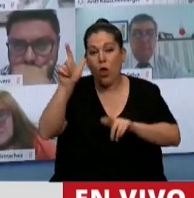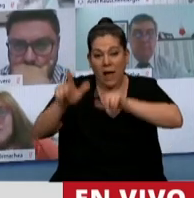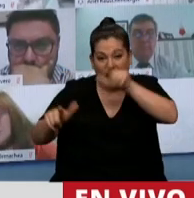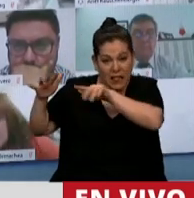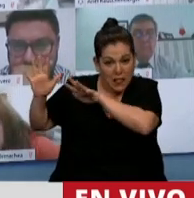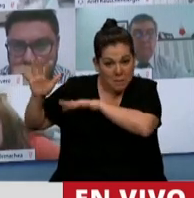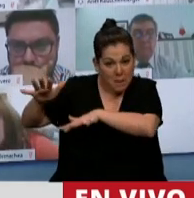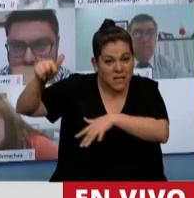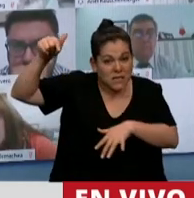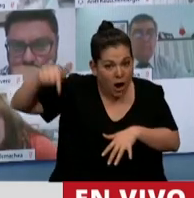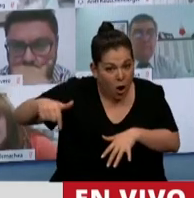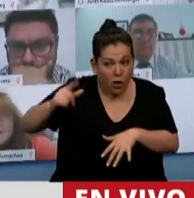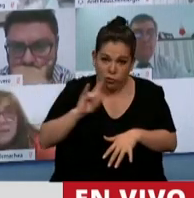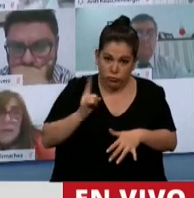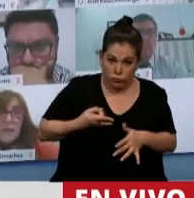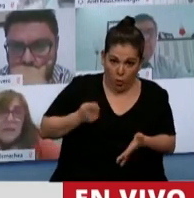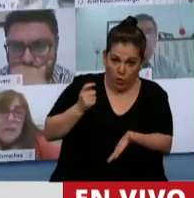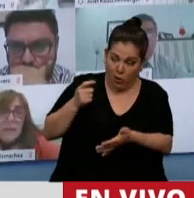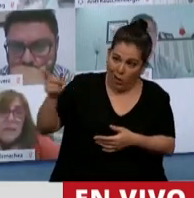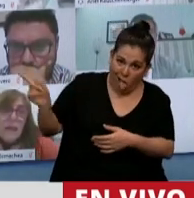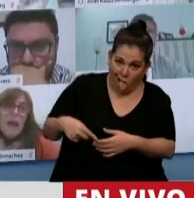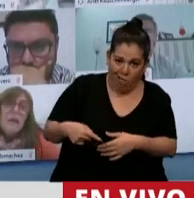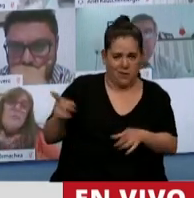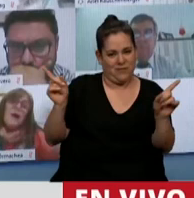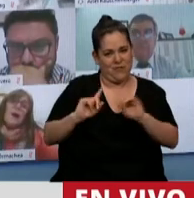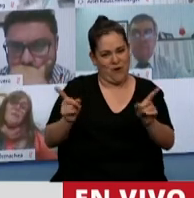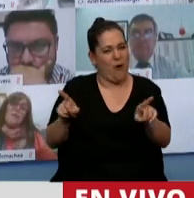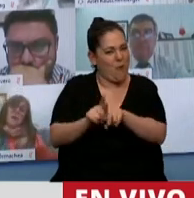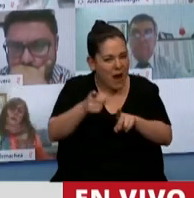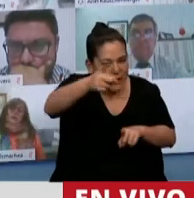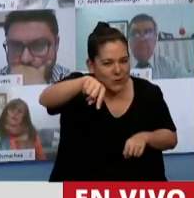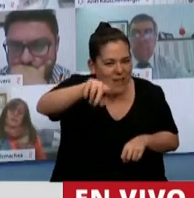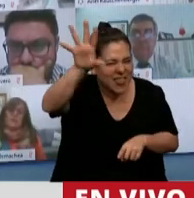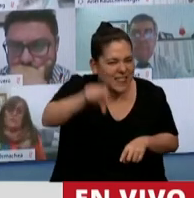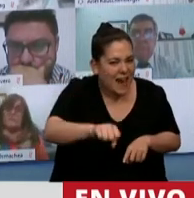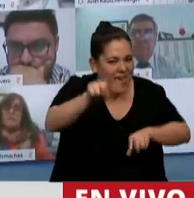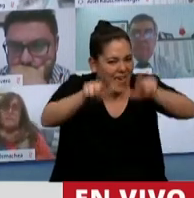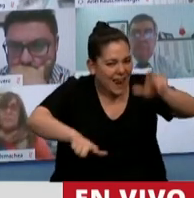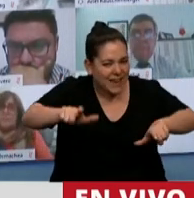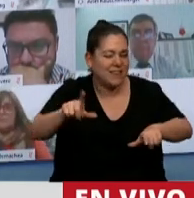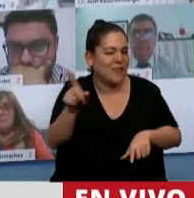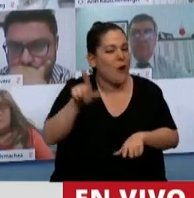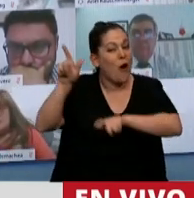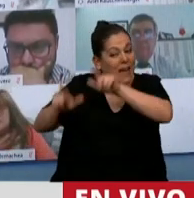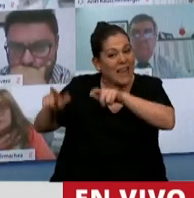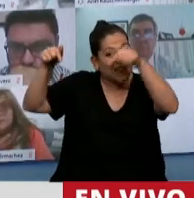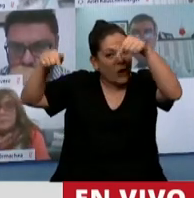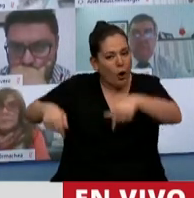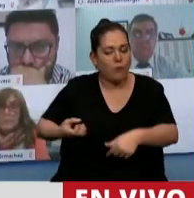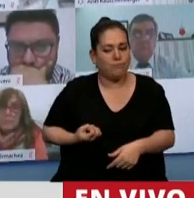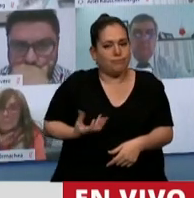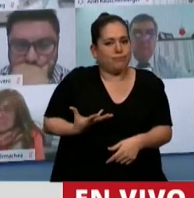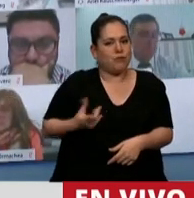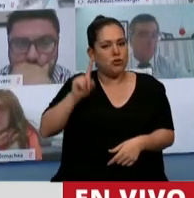trajimos nosotros como las traían ustedes cuando nos tiraban 14 toneladas de piedra. Esa gente vino espontáneamente y está hoy ahí